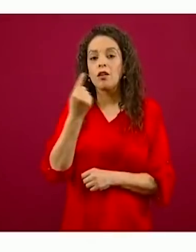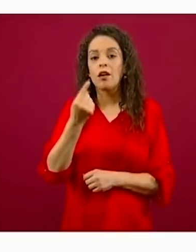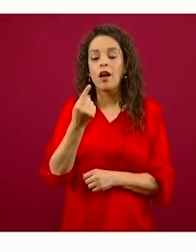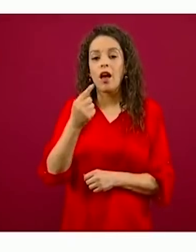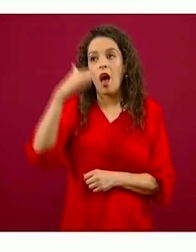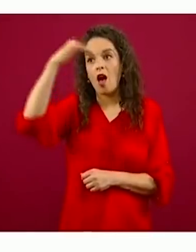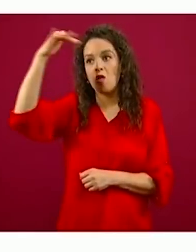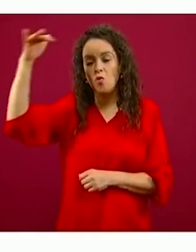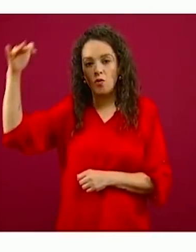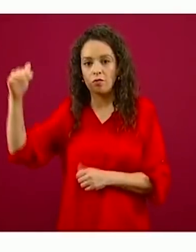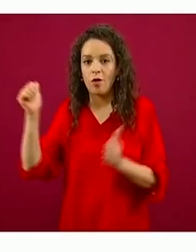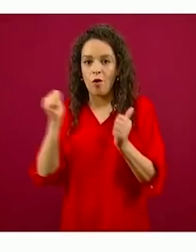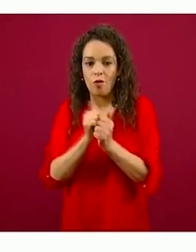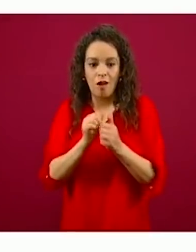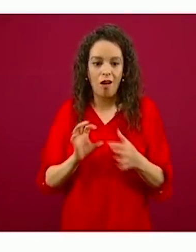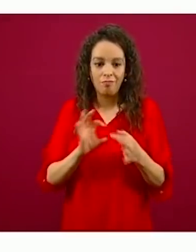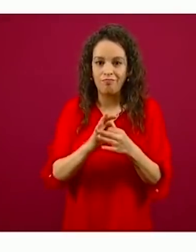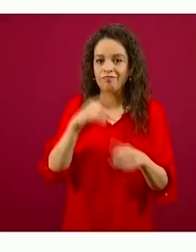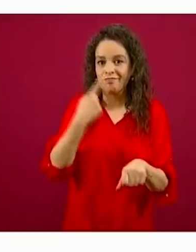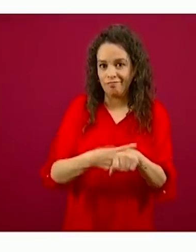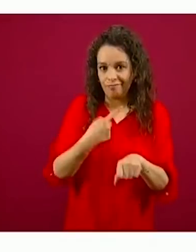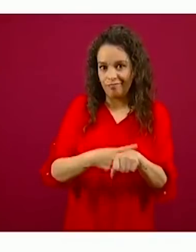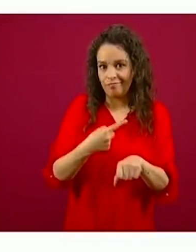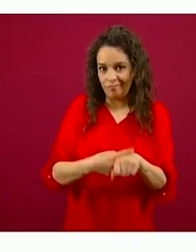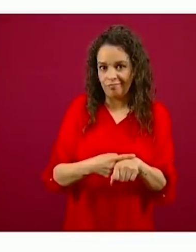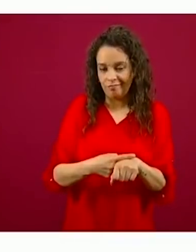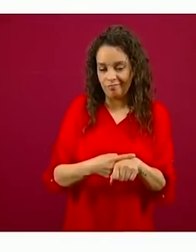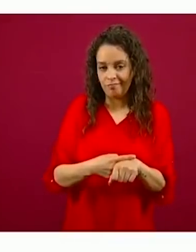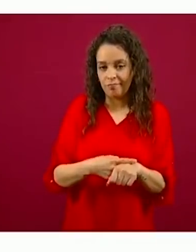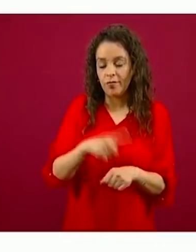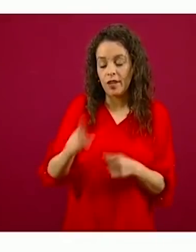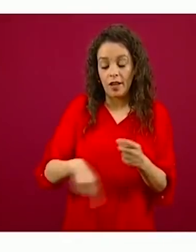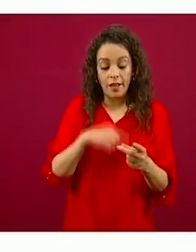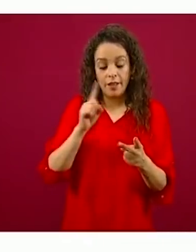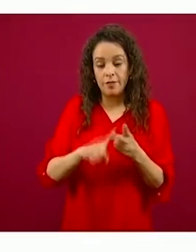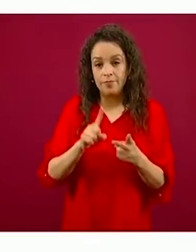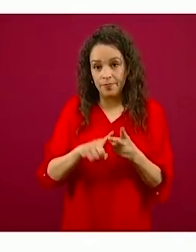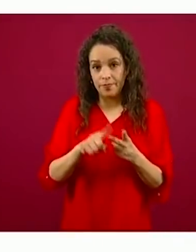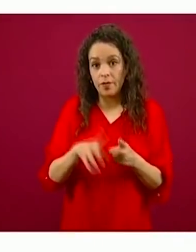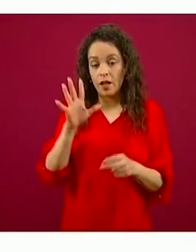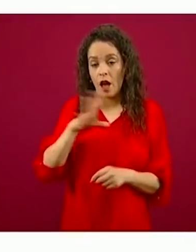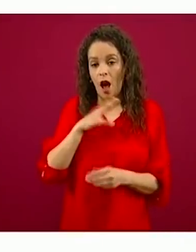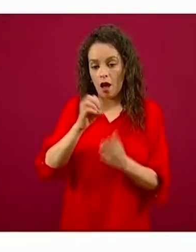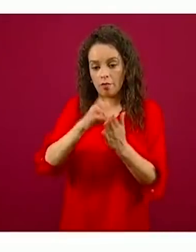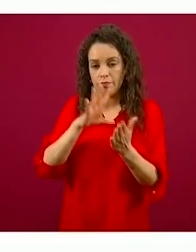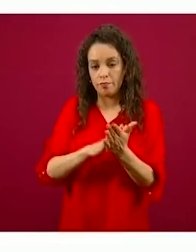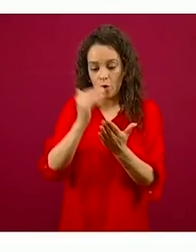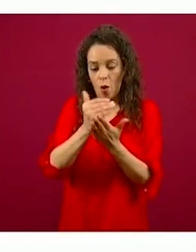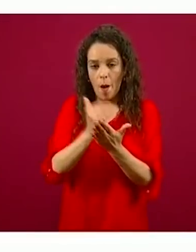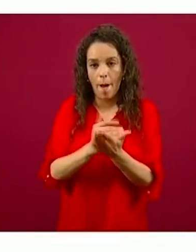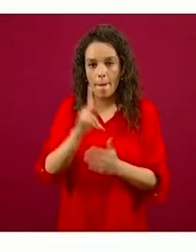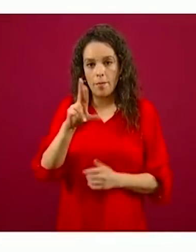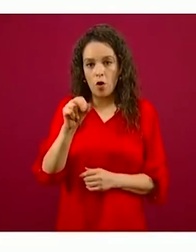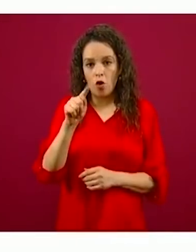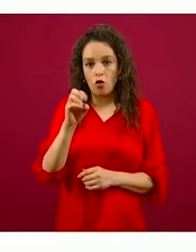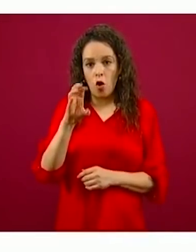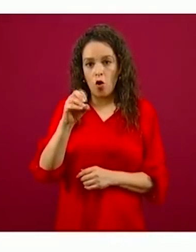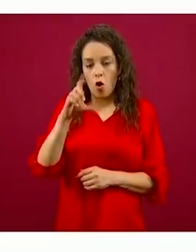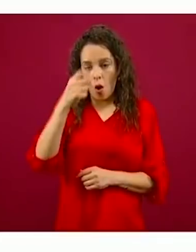Segundo, hemos establecido un protocolo de atención